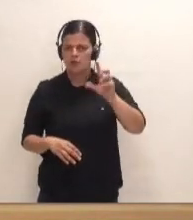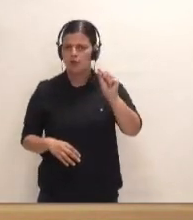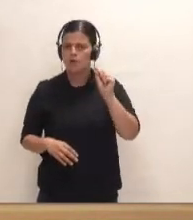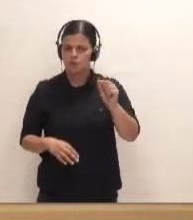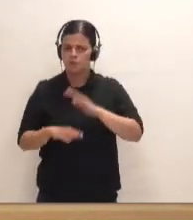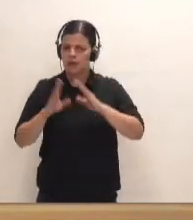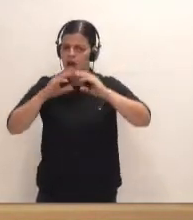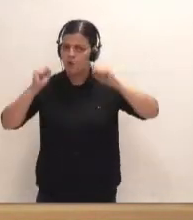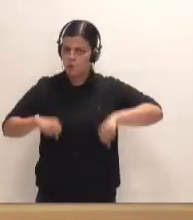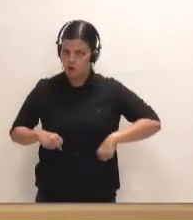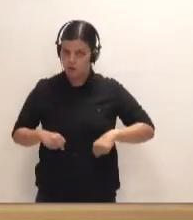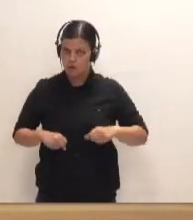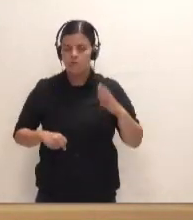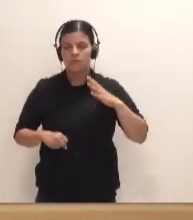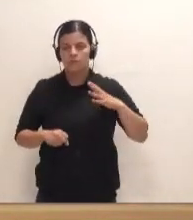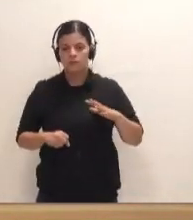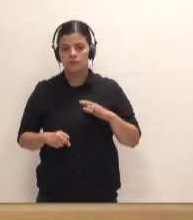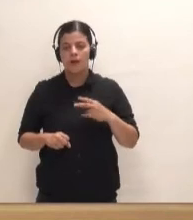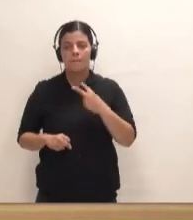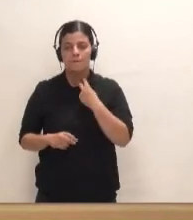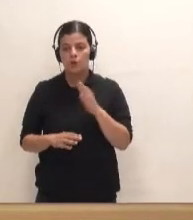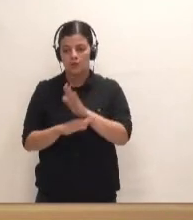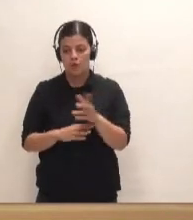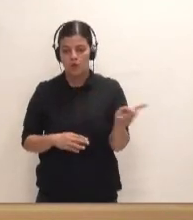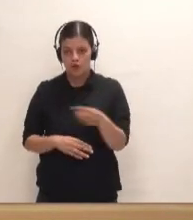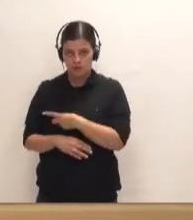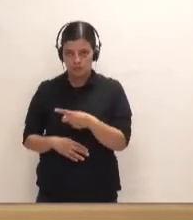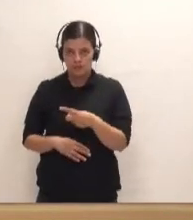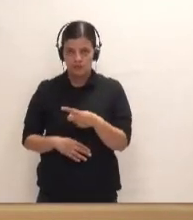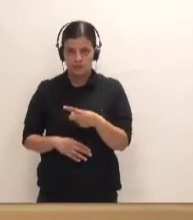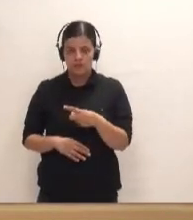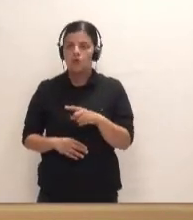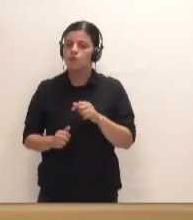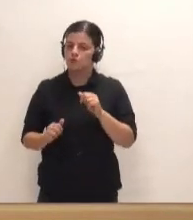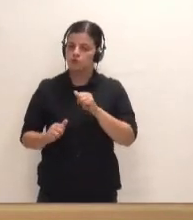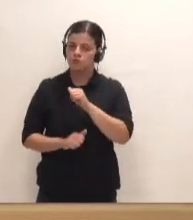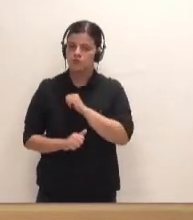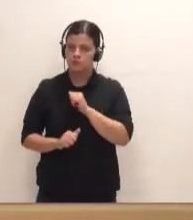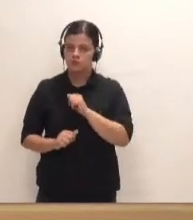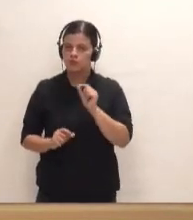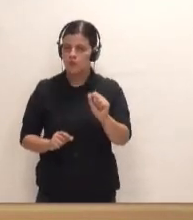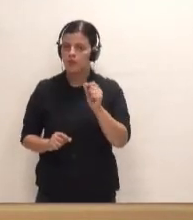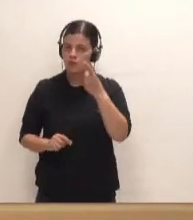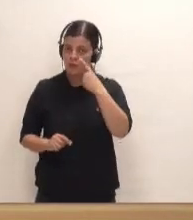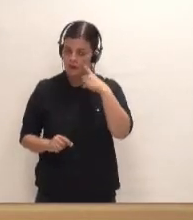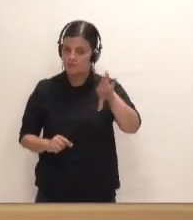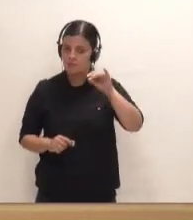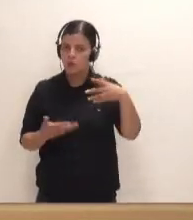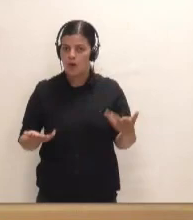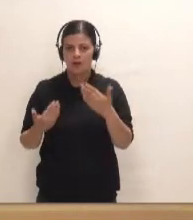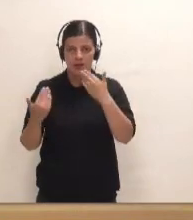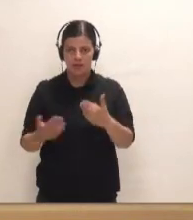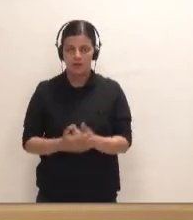llegar a un acuerdo, les pido a los portavoces que tengamos un momento para definir qué decisión tomar. Gracias.